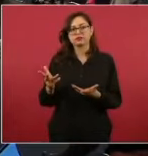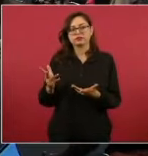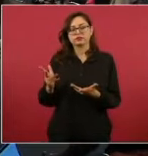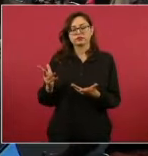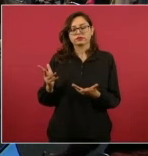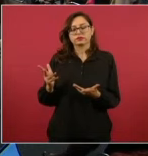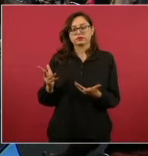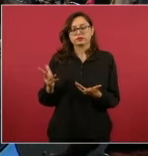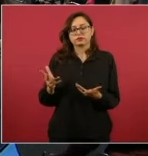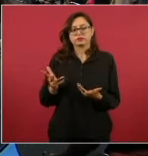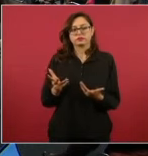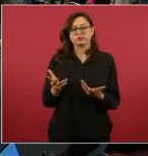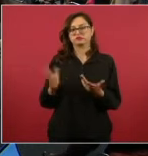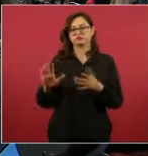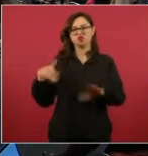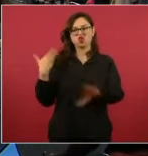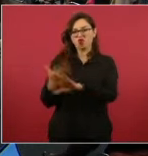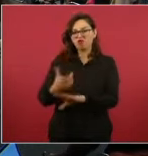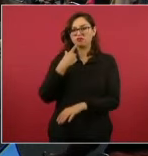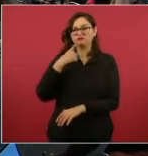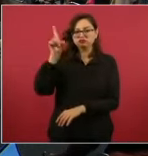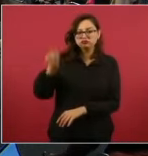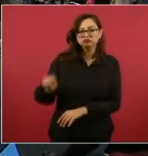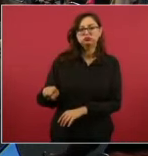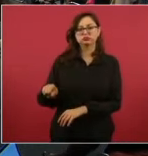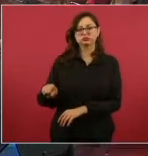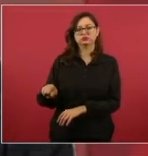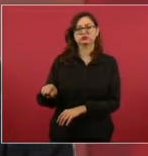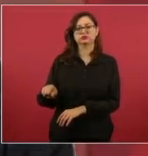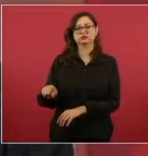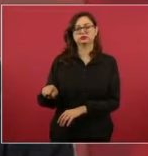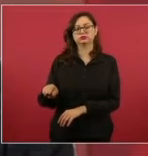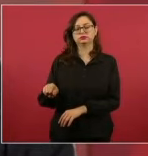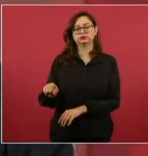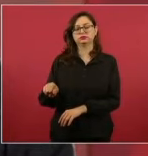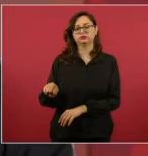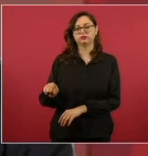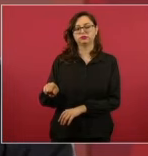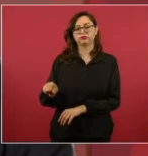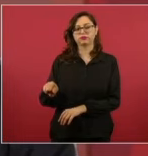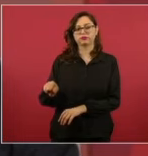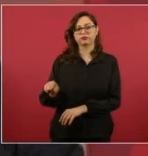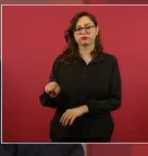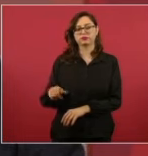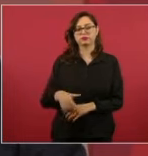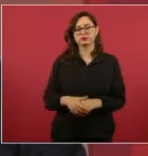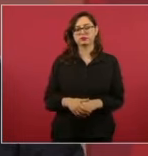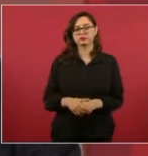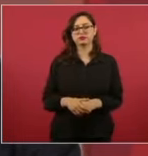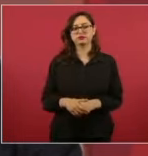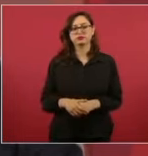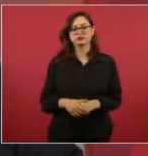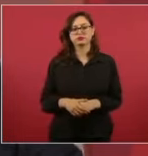para degradarlo, además con